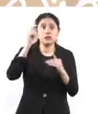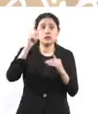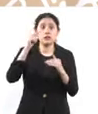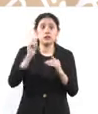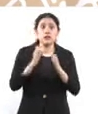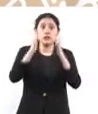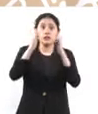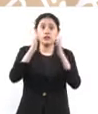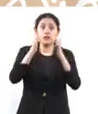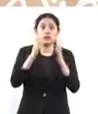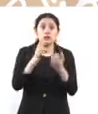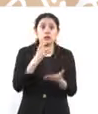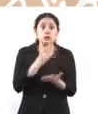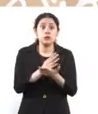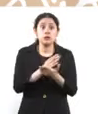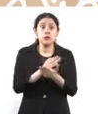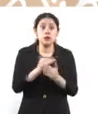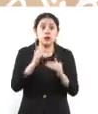cinco.